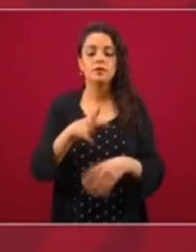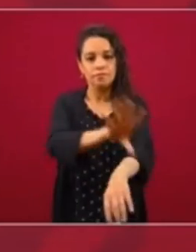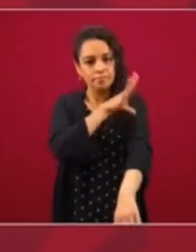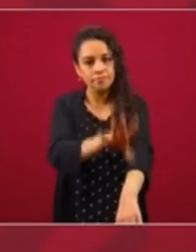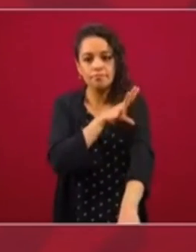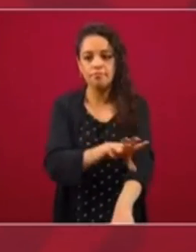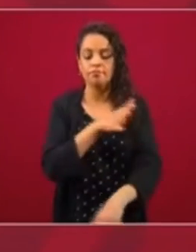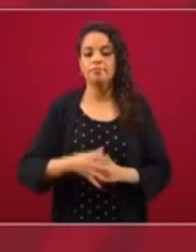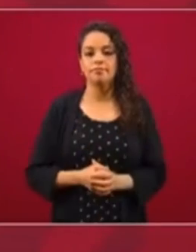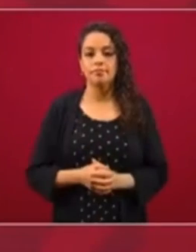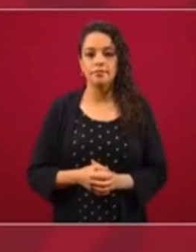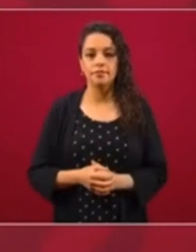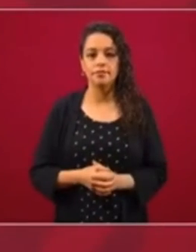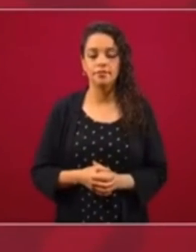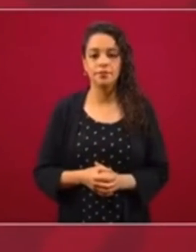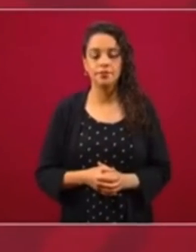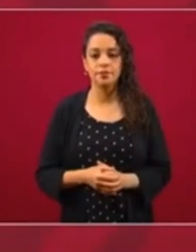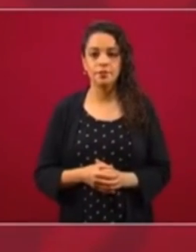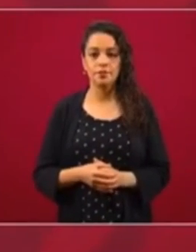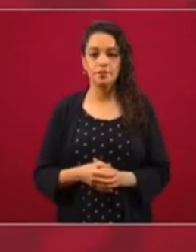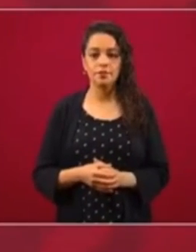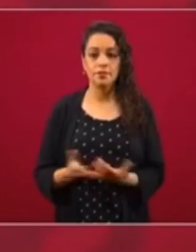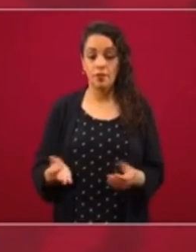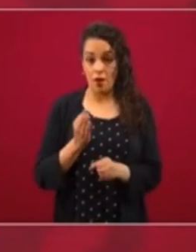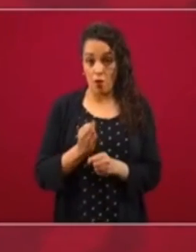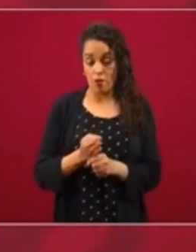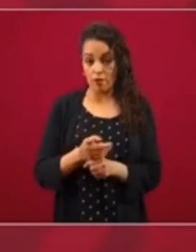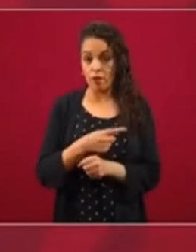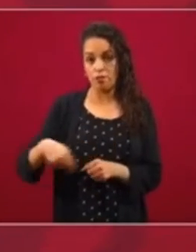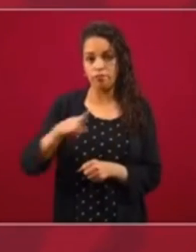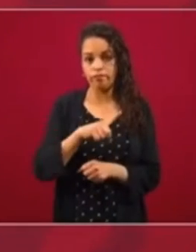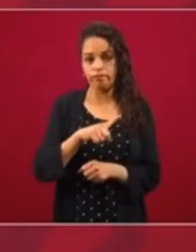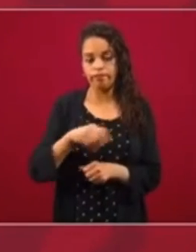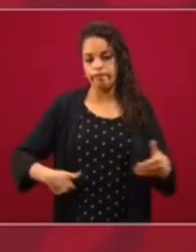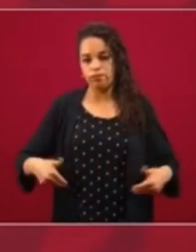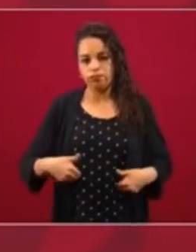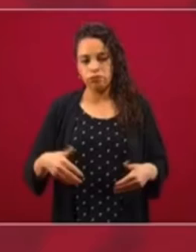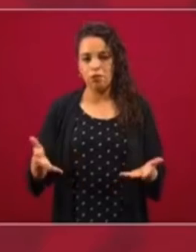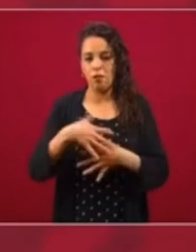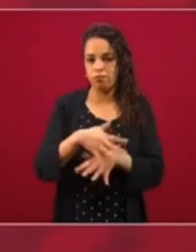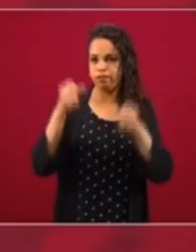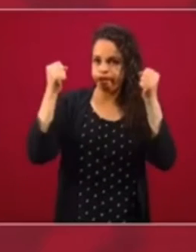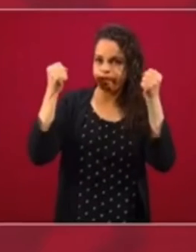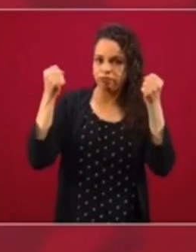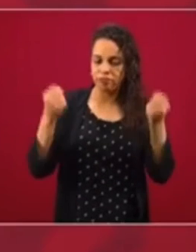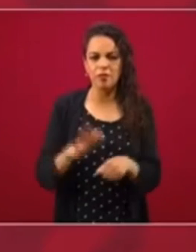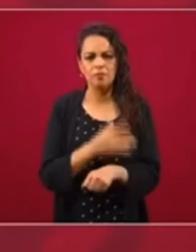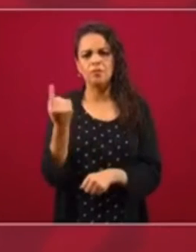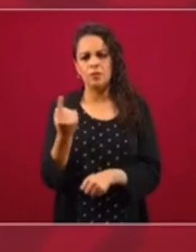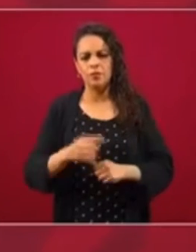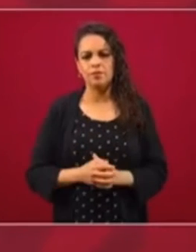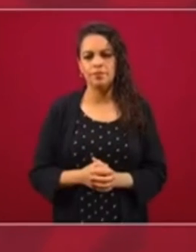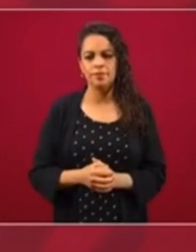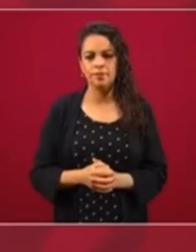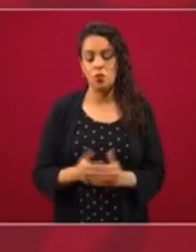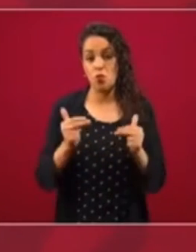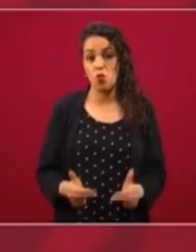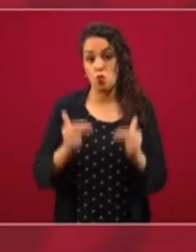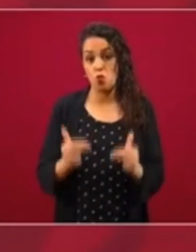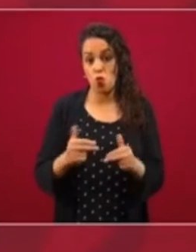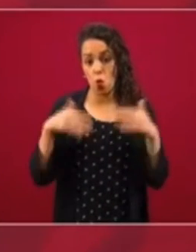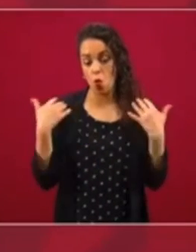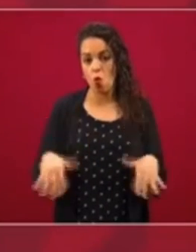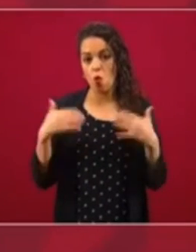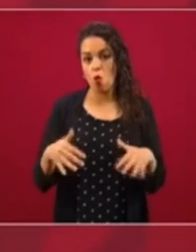Ahora hay protestas porque estaban haciendo jugosos negocios